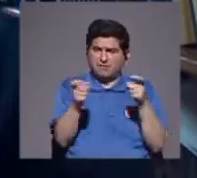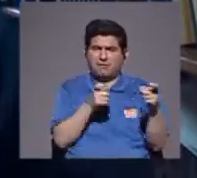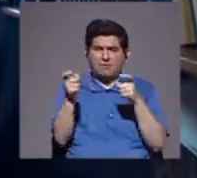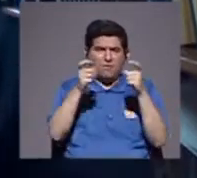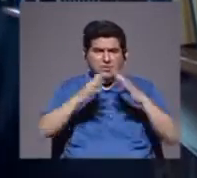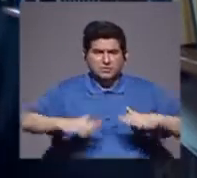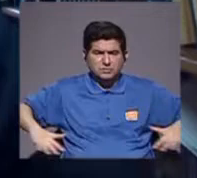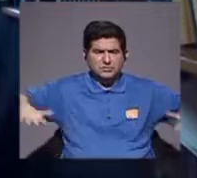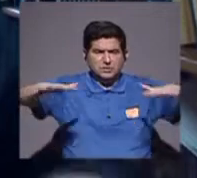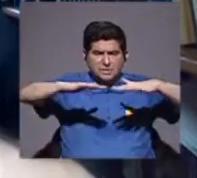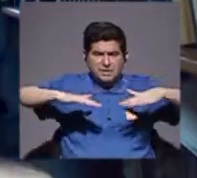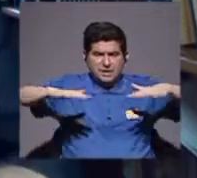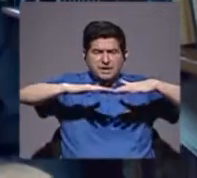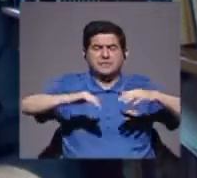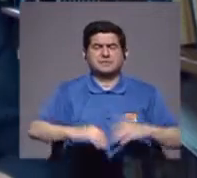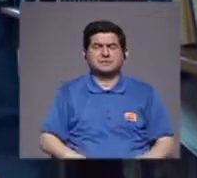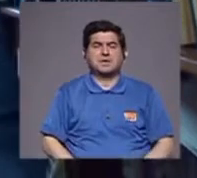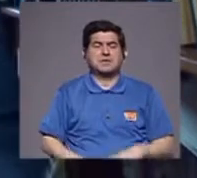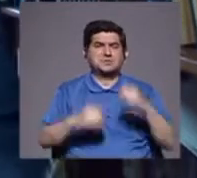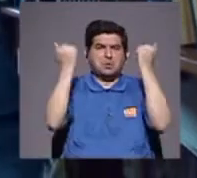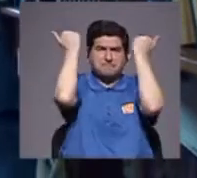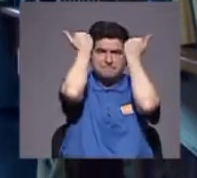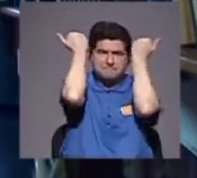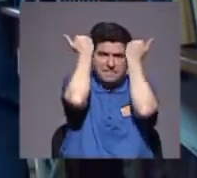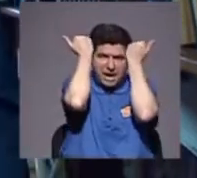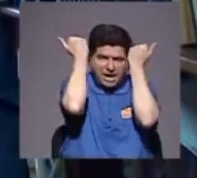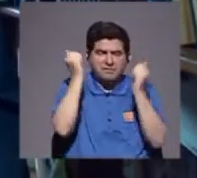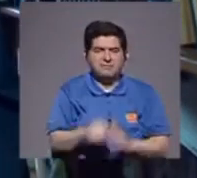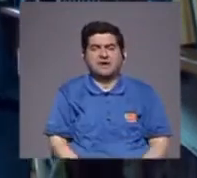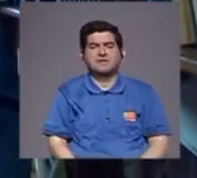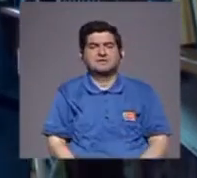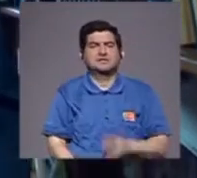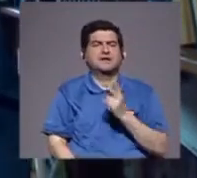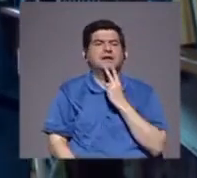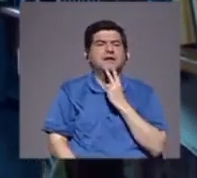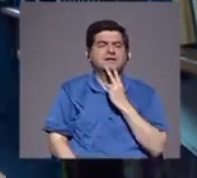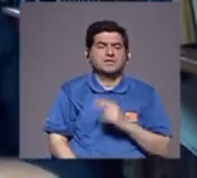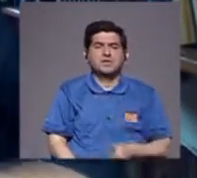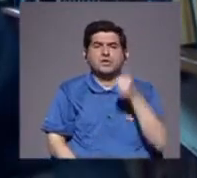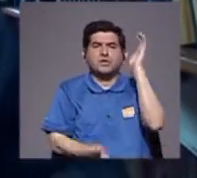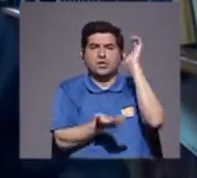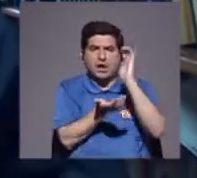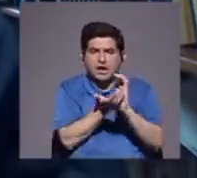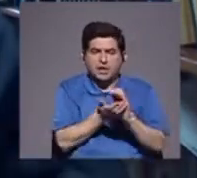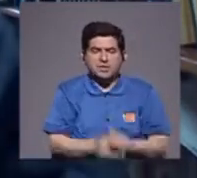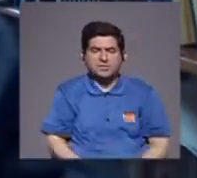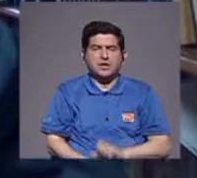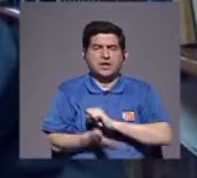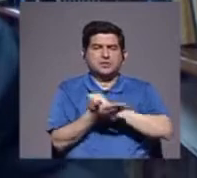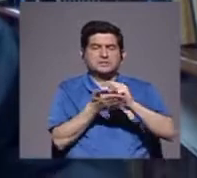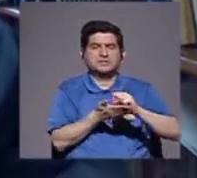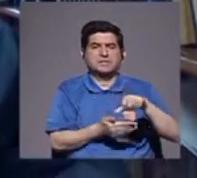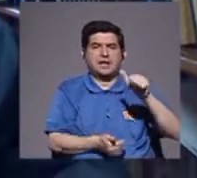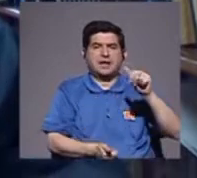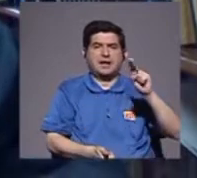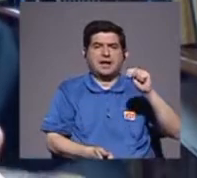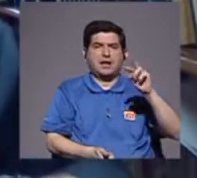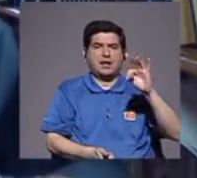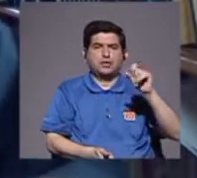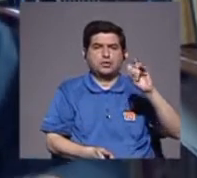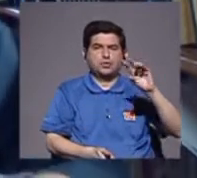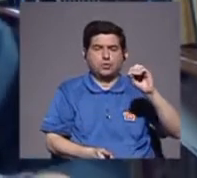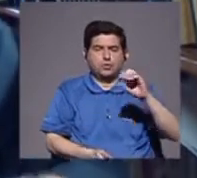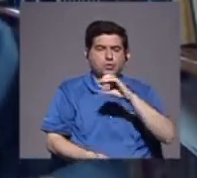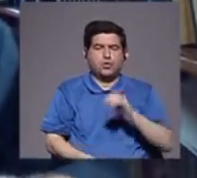geográficamente, una zona en Pavas, o una zona en Atillo, o una zona en Alajolita, una zona en San Antonio, desamparados, o San Rafael